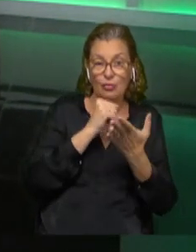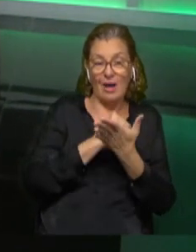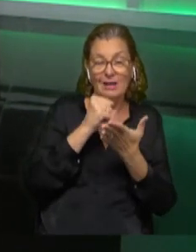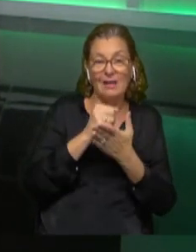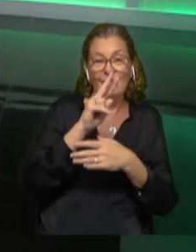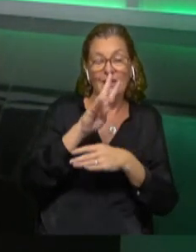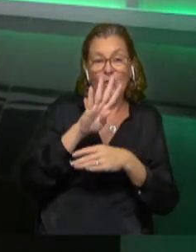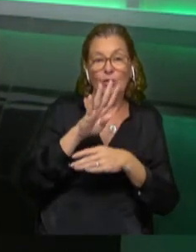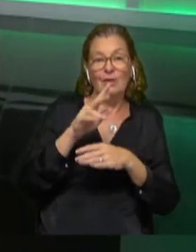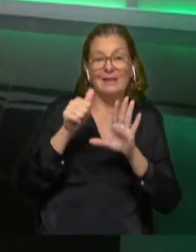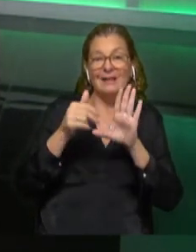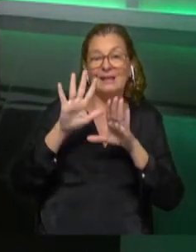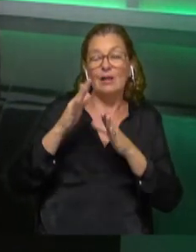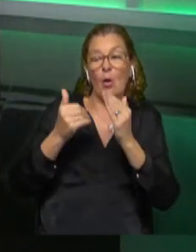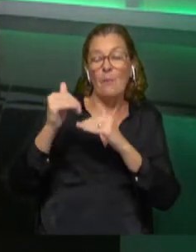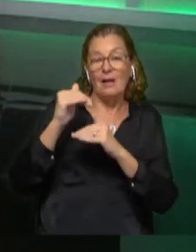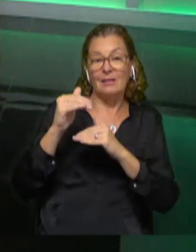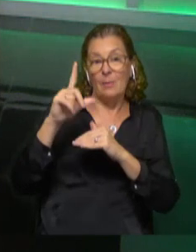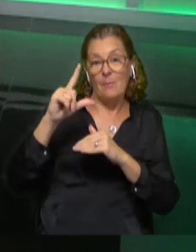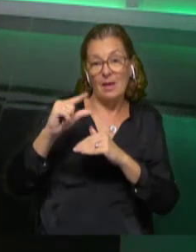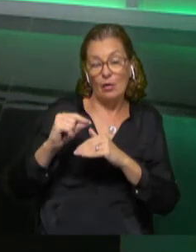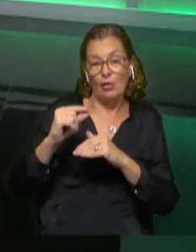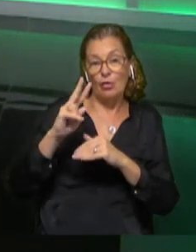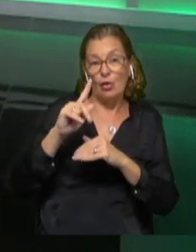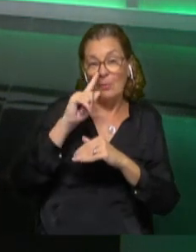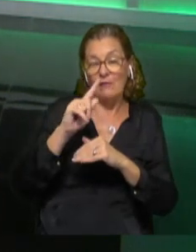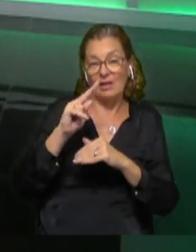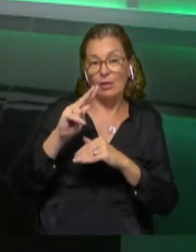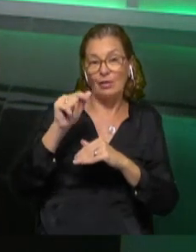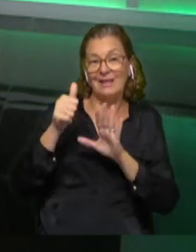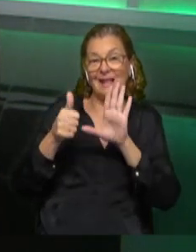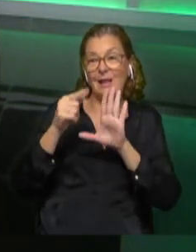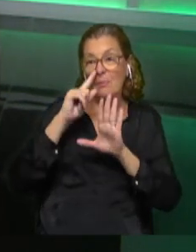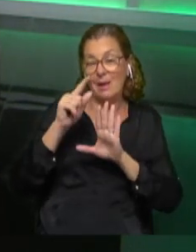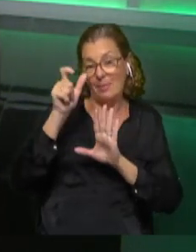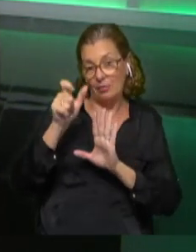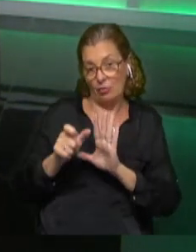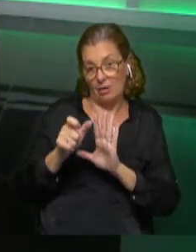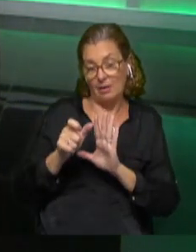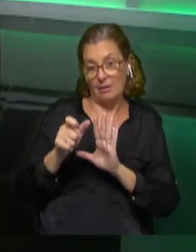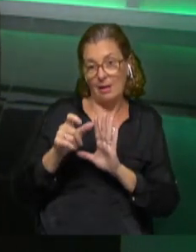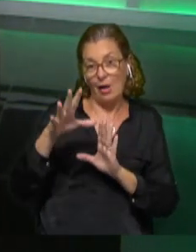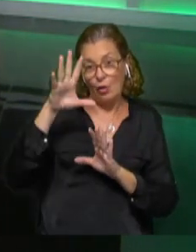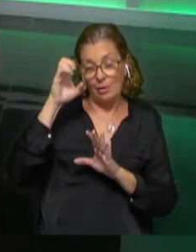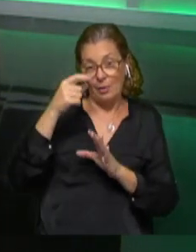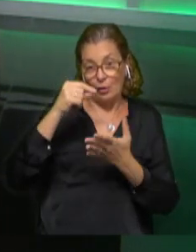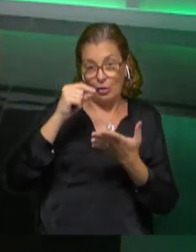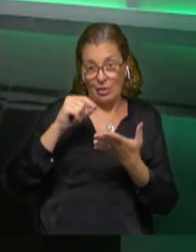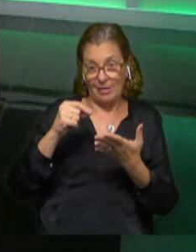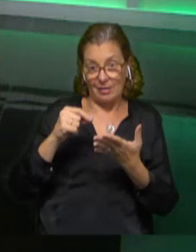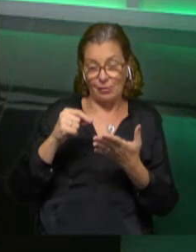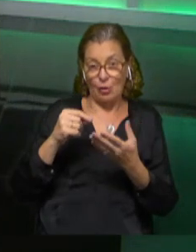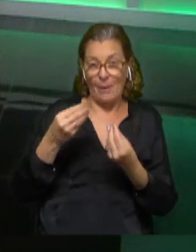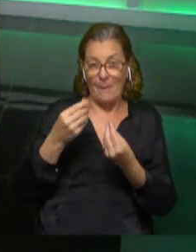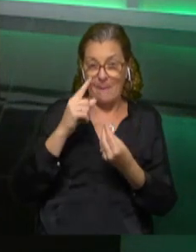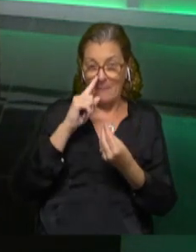los 65 más, la caída es menor. Entre el 2019 y el 2022 asciende a 6.000 puestos aproximadamente. Bien. Recordemos que estos datos están en miles.